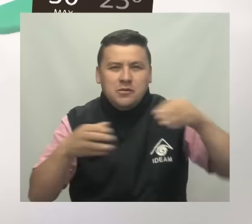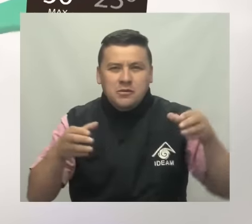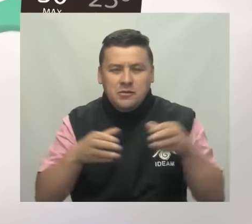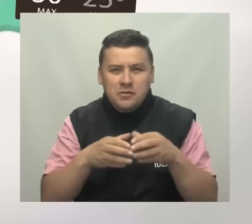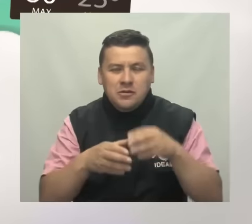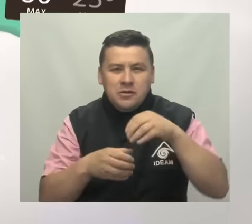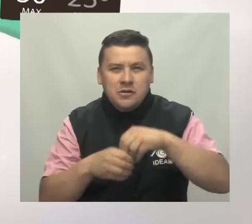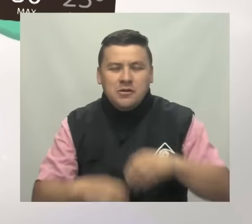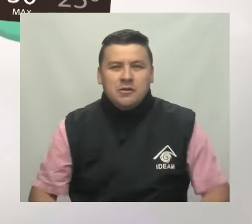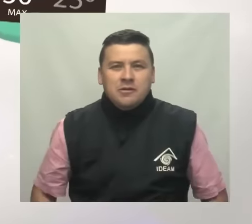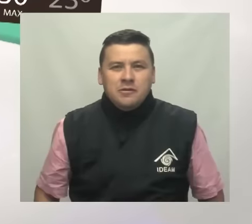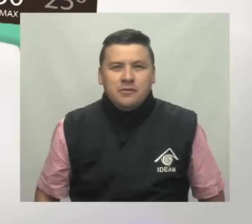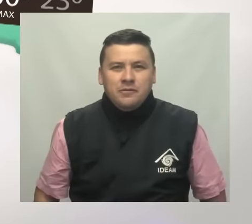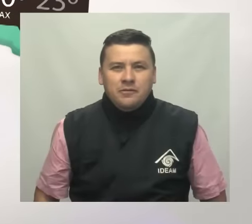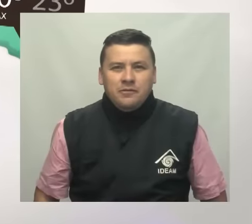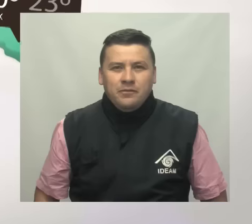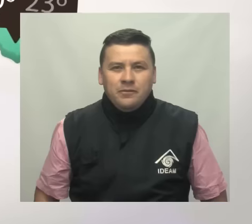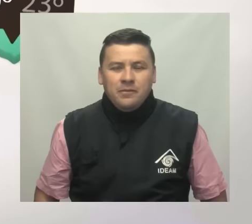región